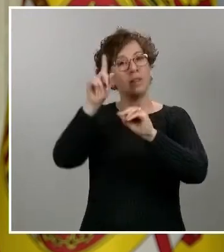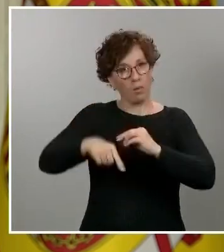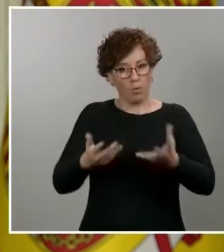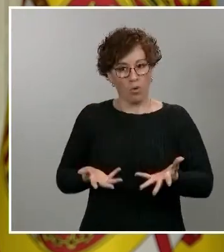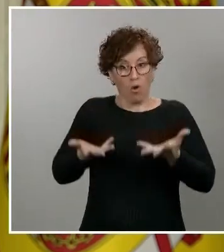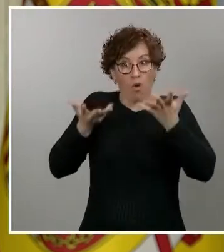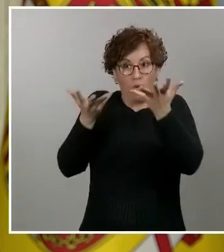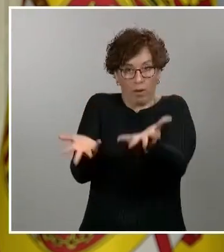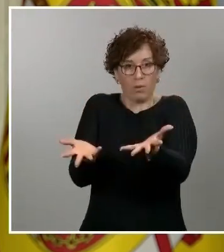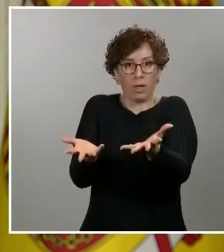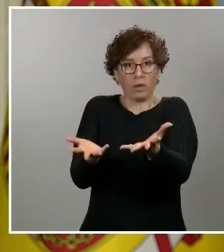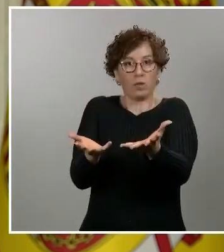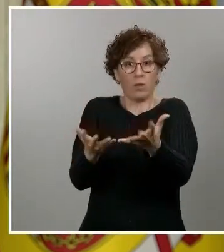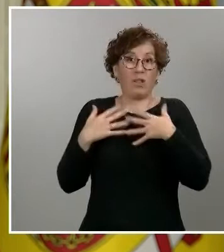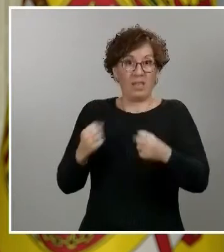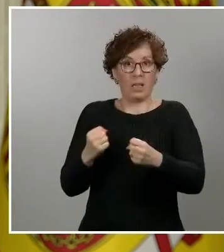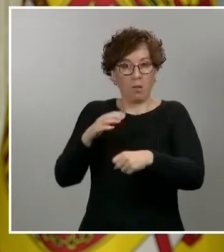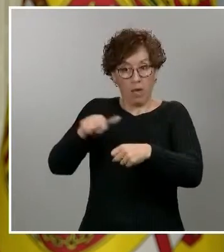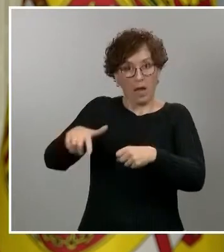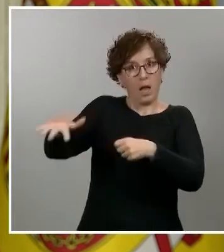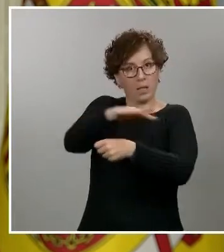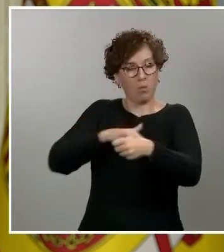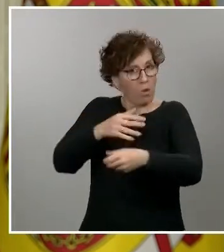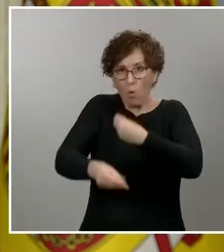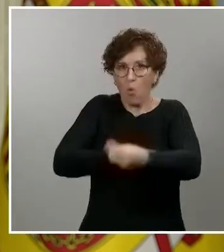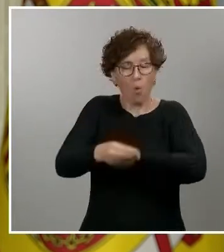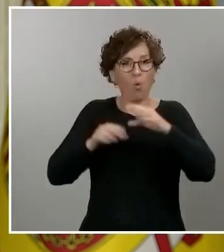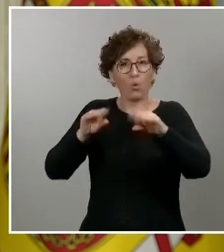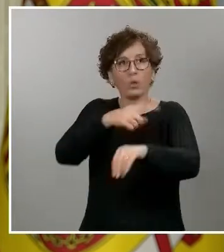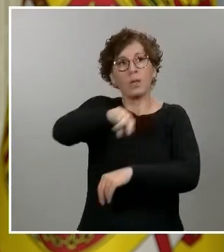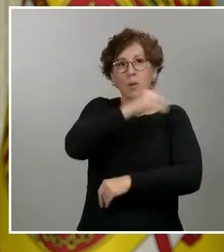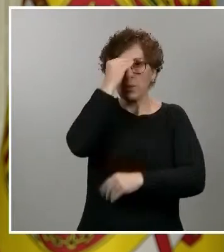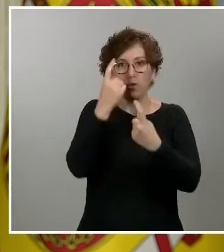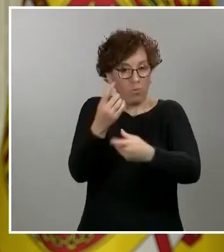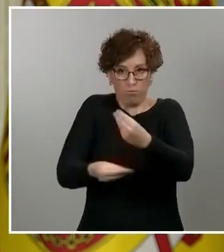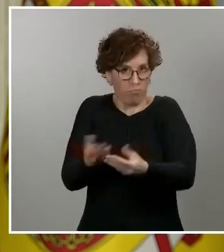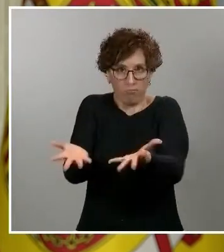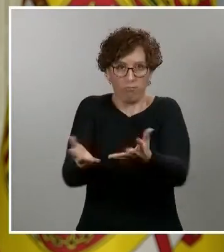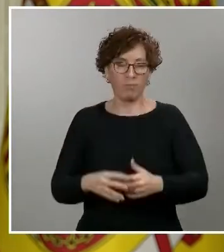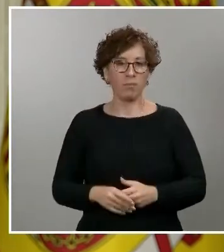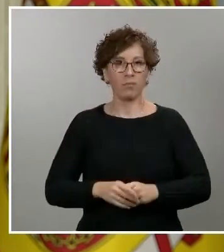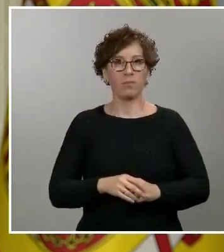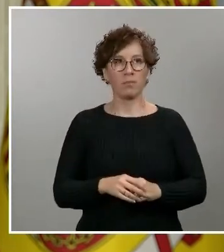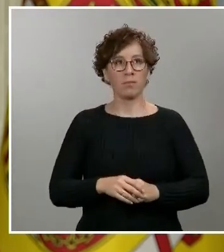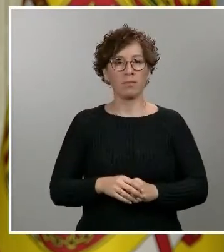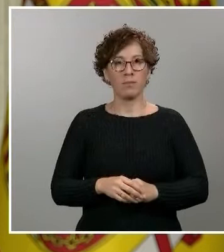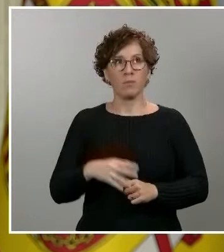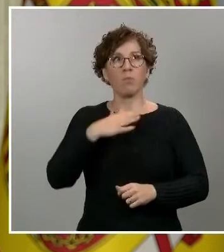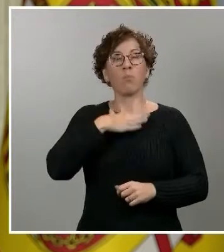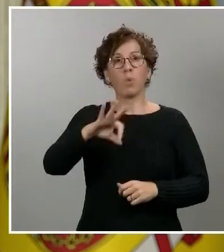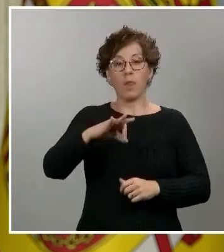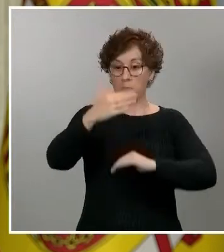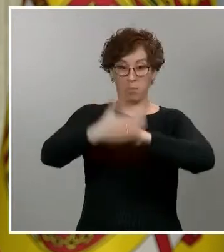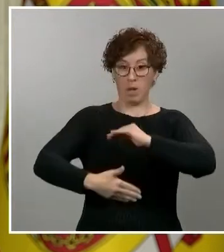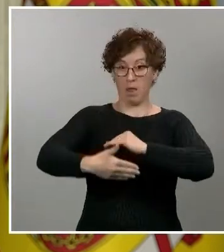sanitarias para que dispongan de este espacio cuando lo consideren necesario, pudiendo llegar a ofertar en un plazo mínimo